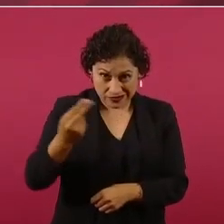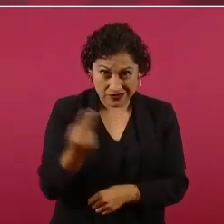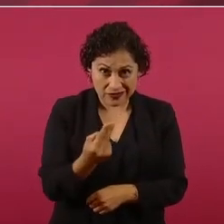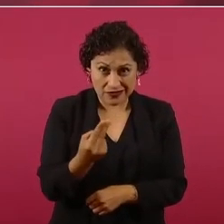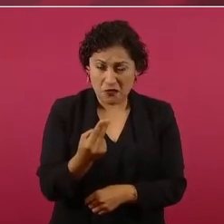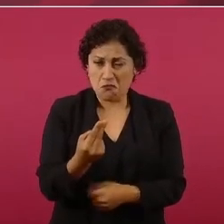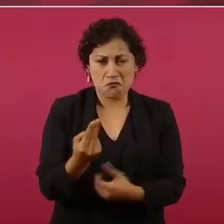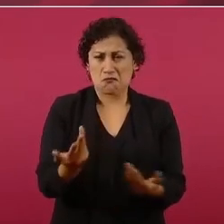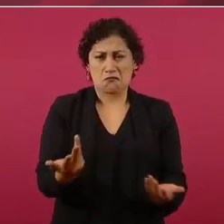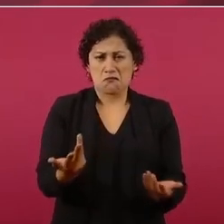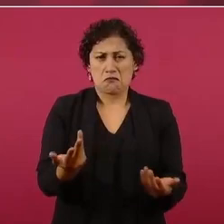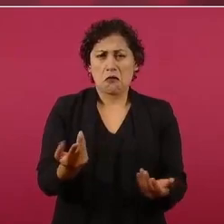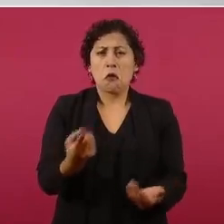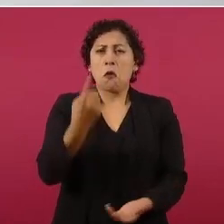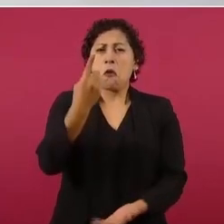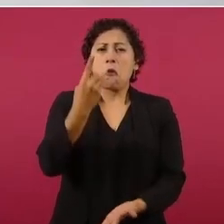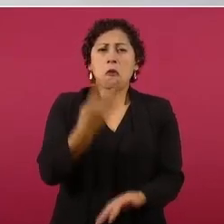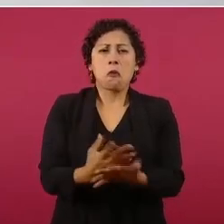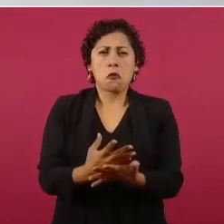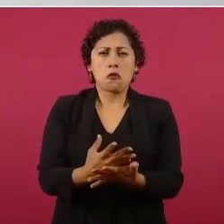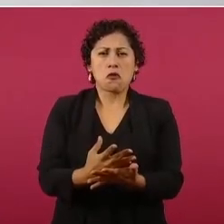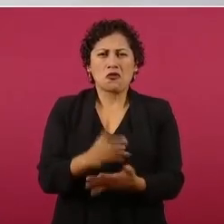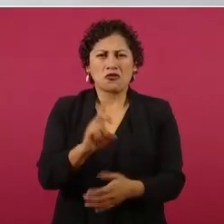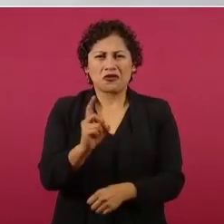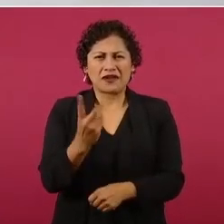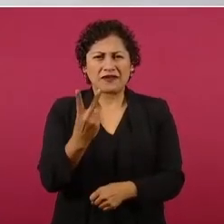¿Por qué 32 gastos?